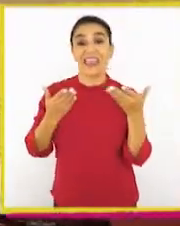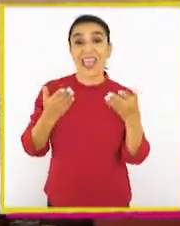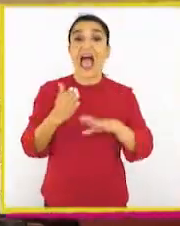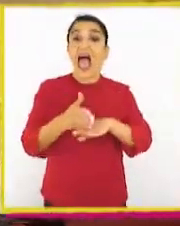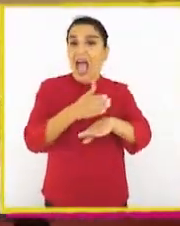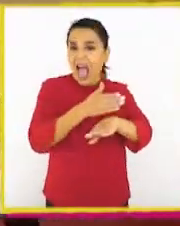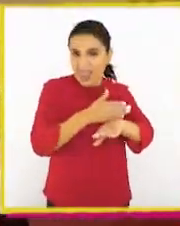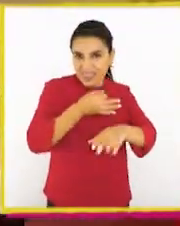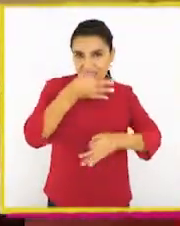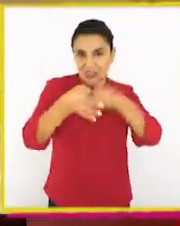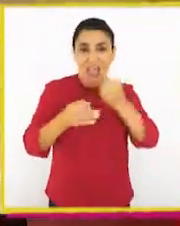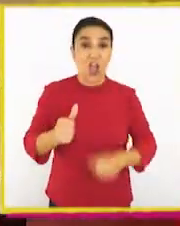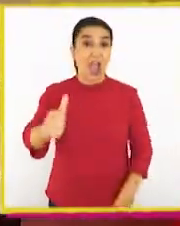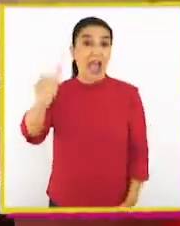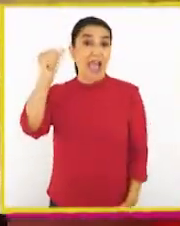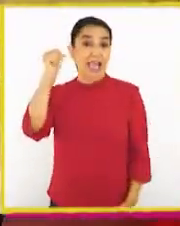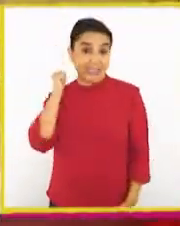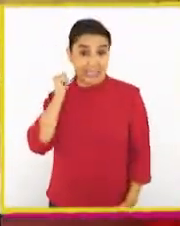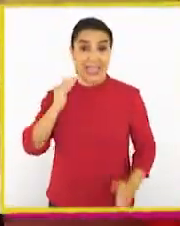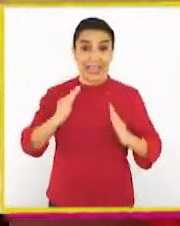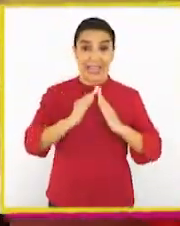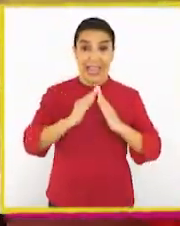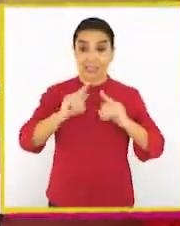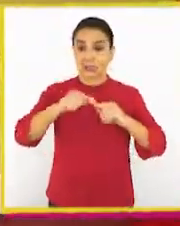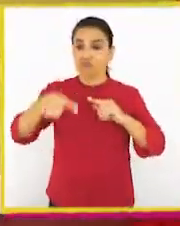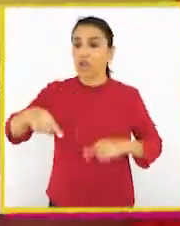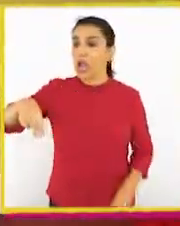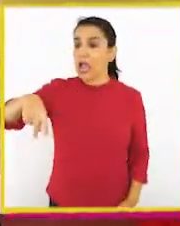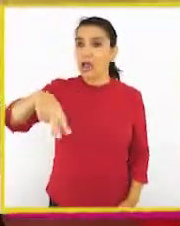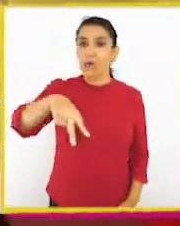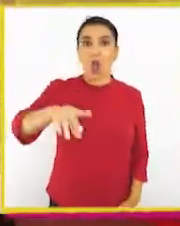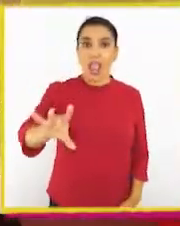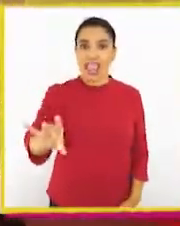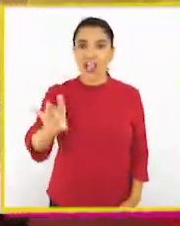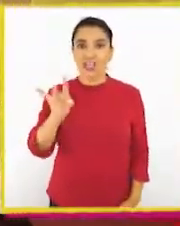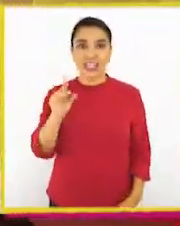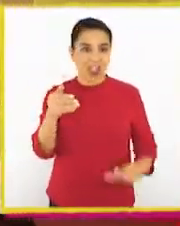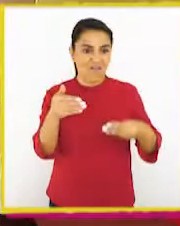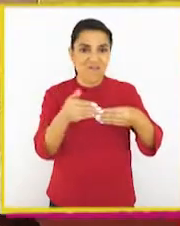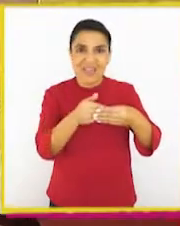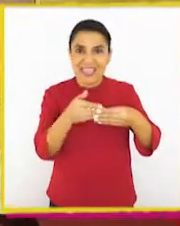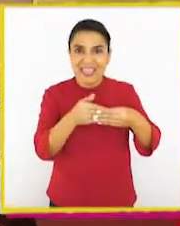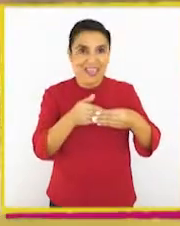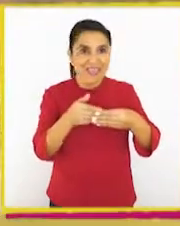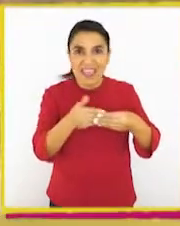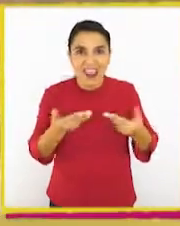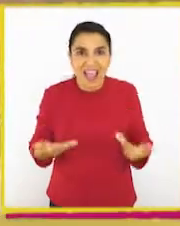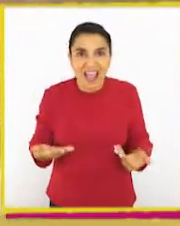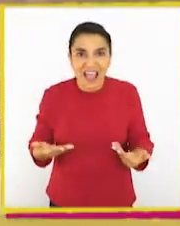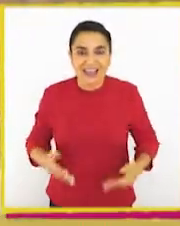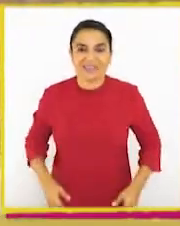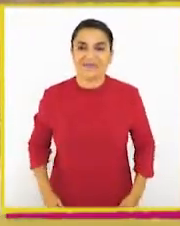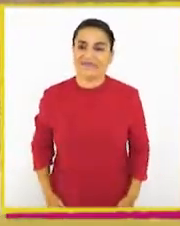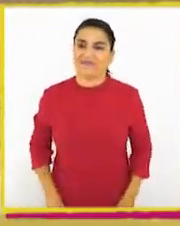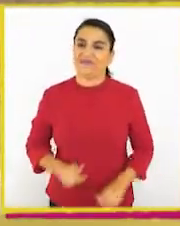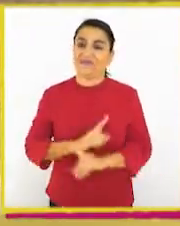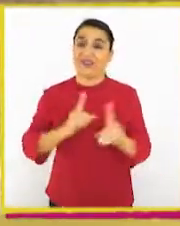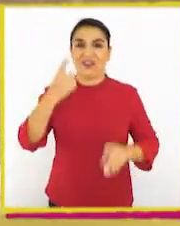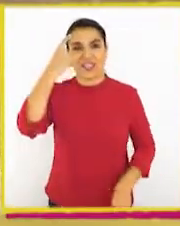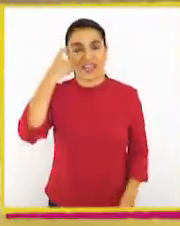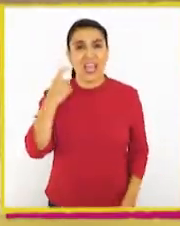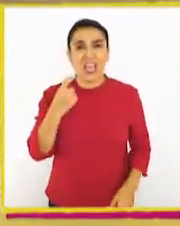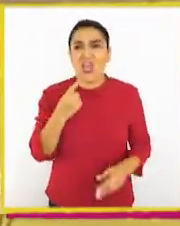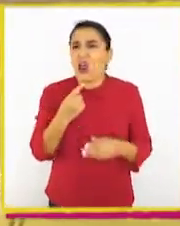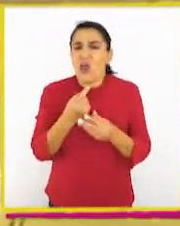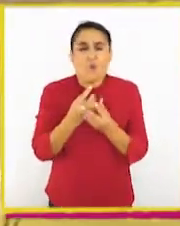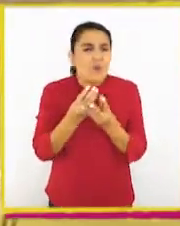Como les estaba contando, ayer estaba caminando en mi casa y encontré esta billetera en el antejardín. No me